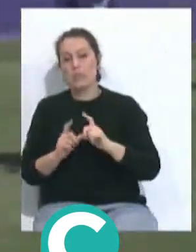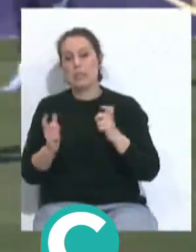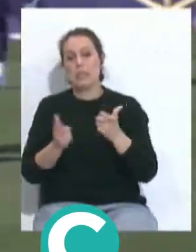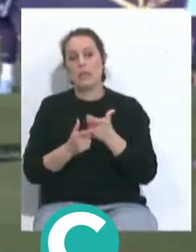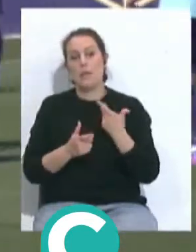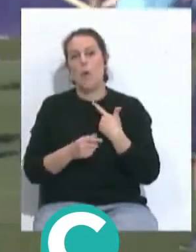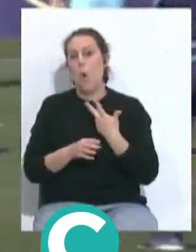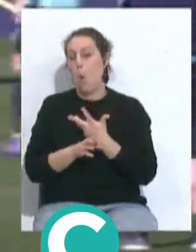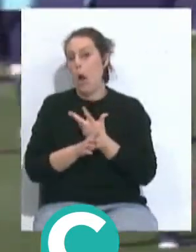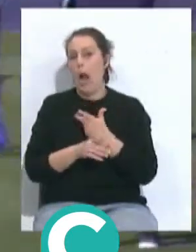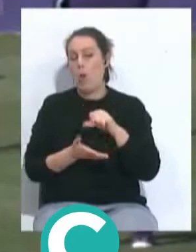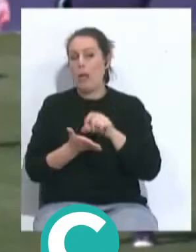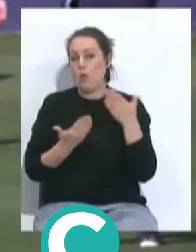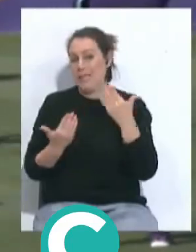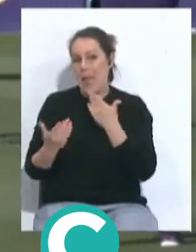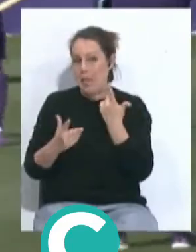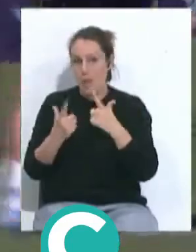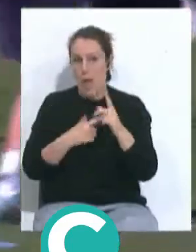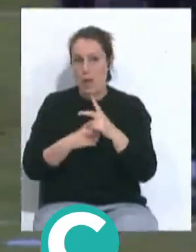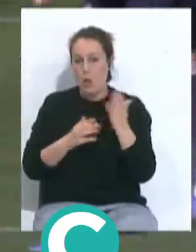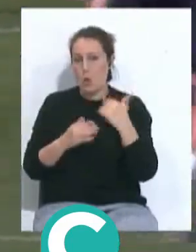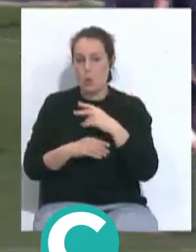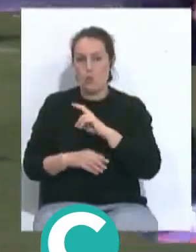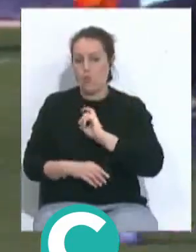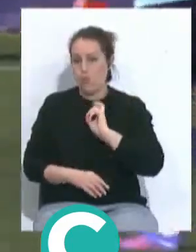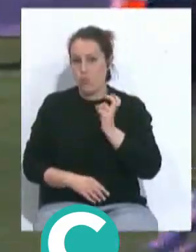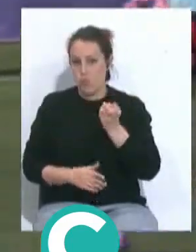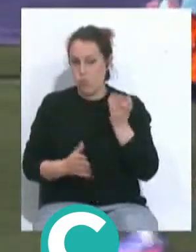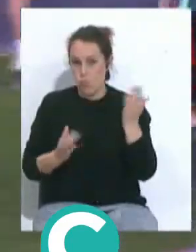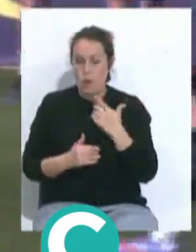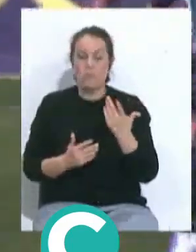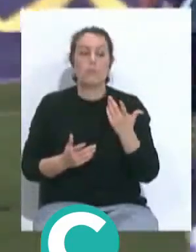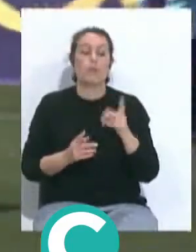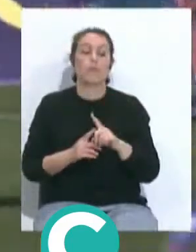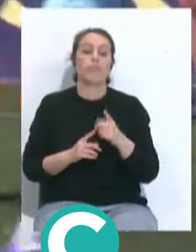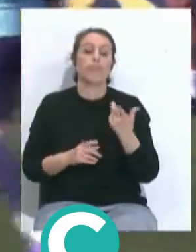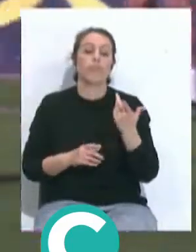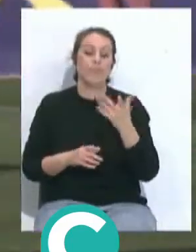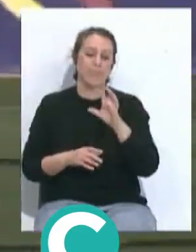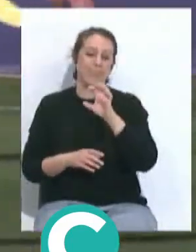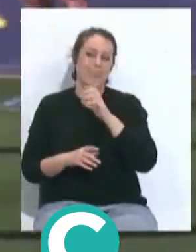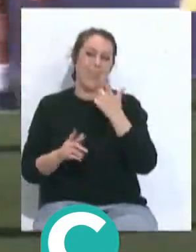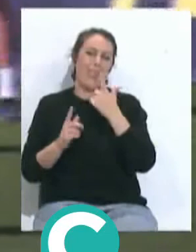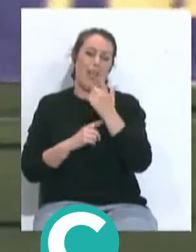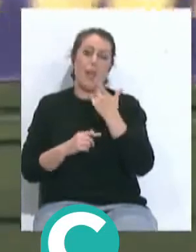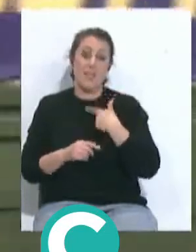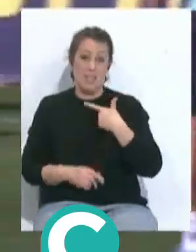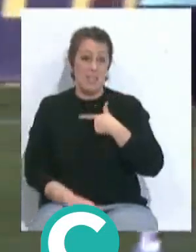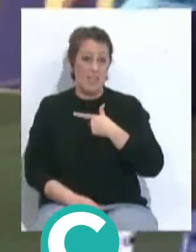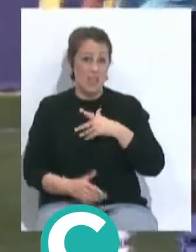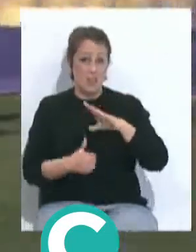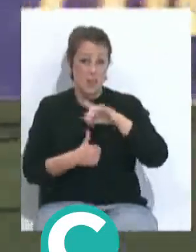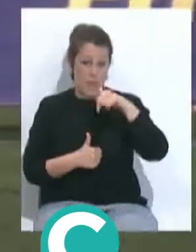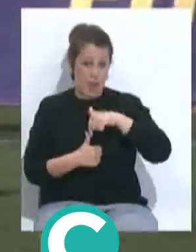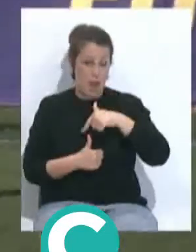cuando juegas local no pasa nada, si no tenés otro viaje hacia otro país que te tengas que enfrentar. Y las distancias allá en Sudamérica son mucho más grandes